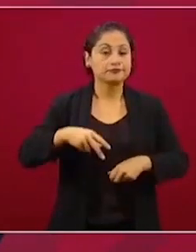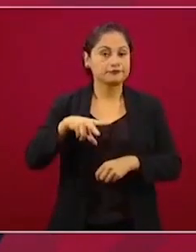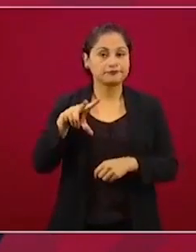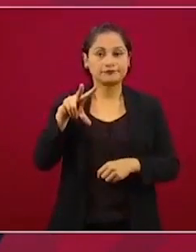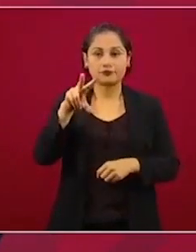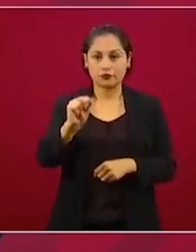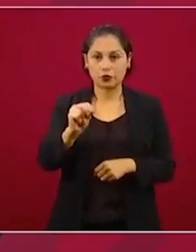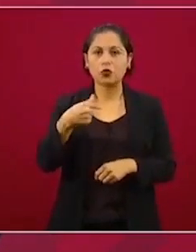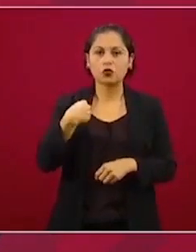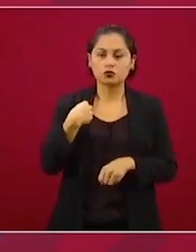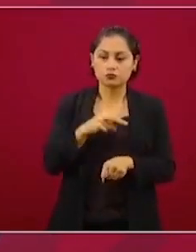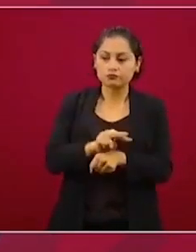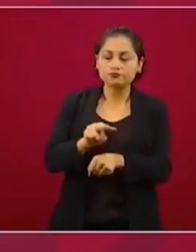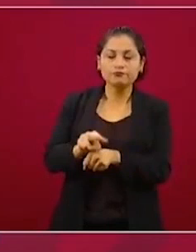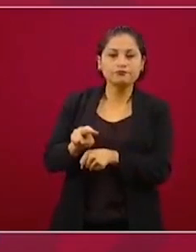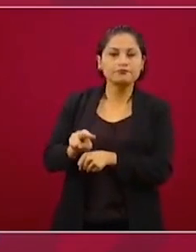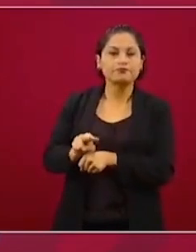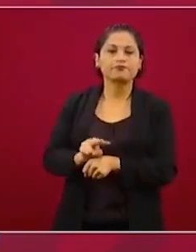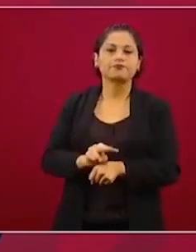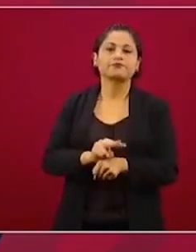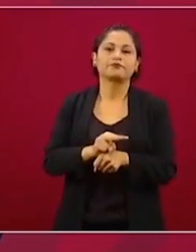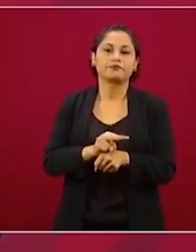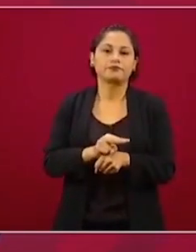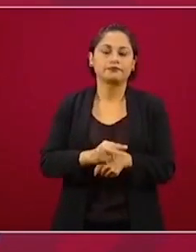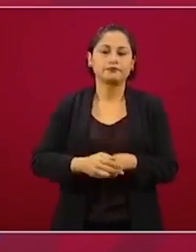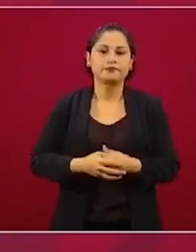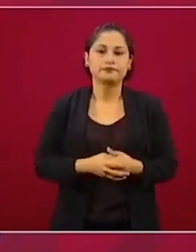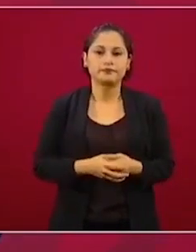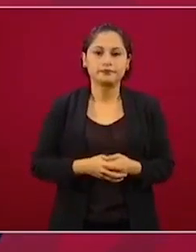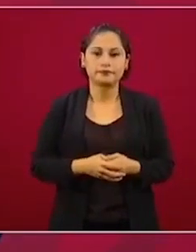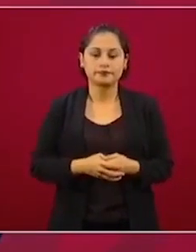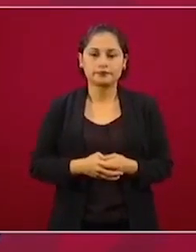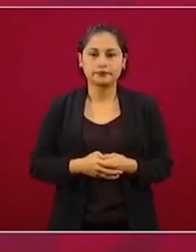Estoy pendiente y además estoy